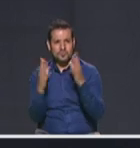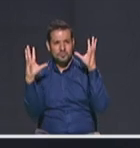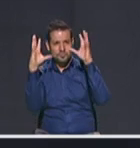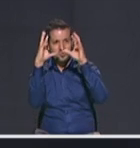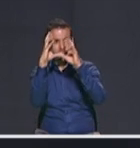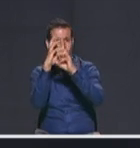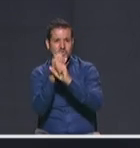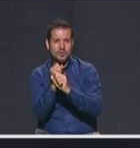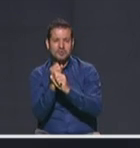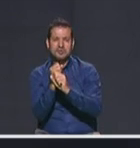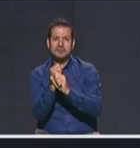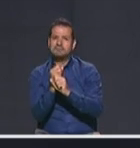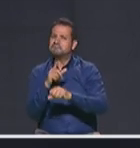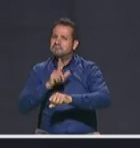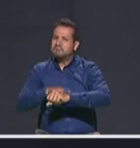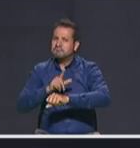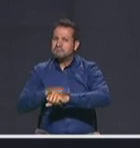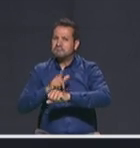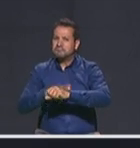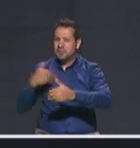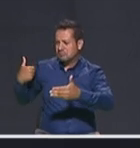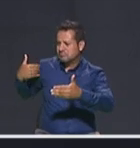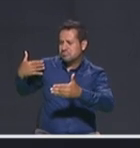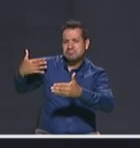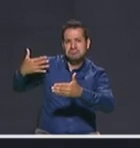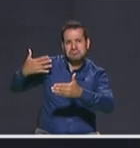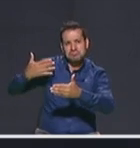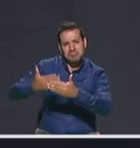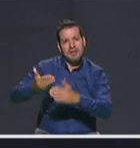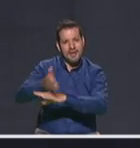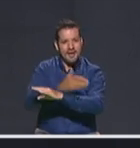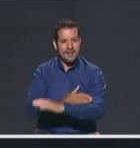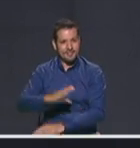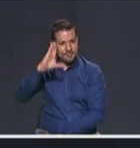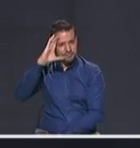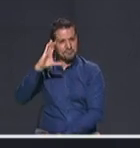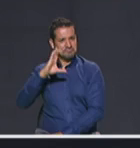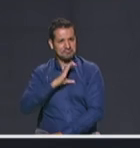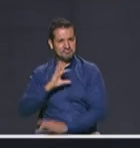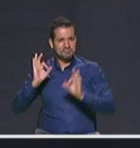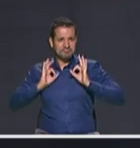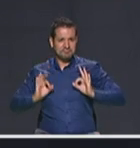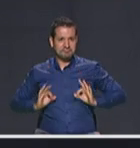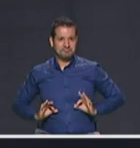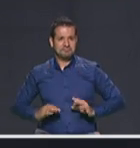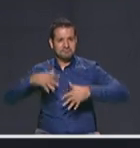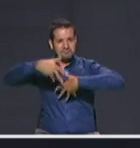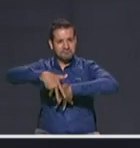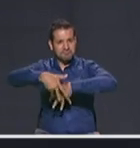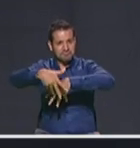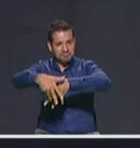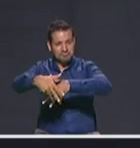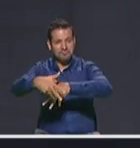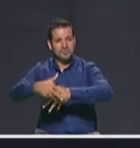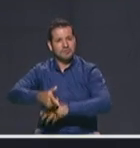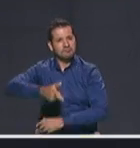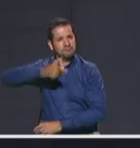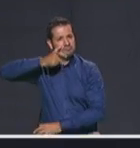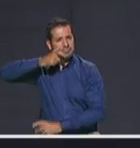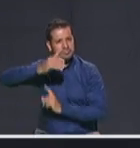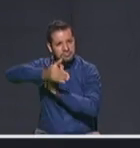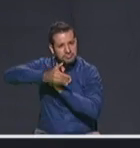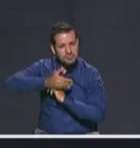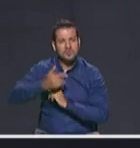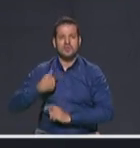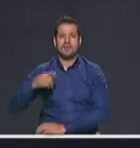Mi trayectoria ha sido, presté servicio militar, hice estudios de seguridad en la Escuela Superior de Guerra,